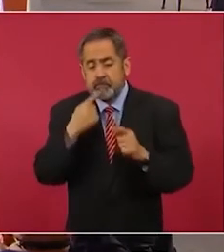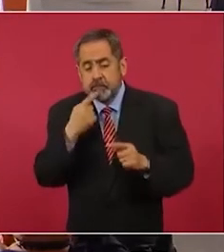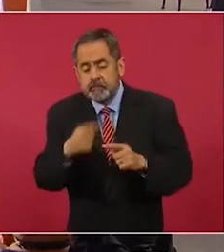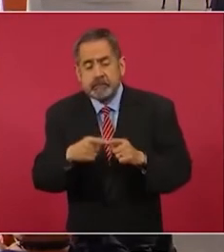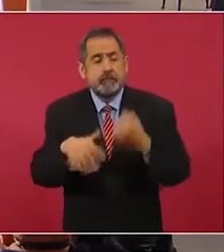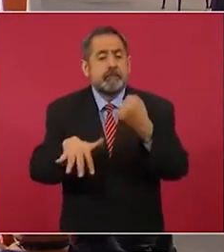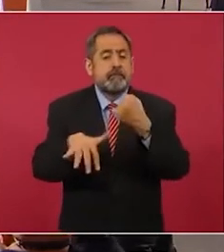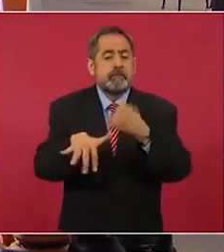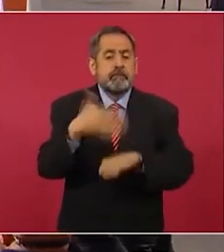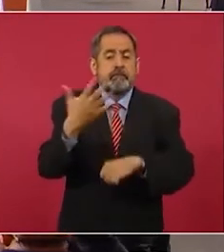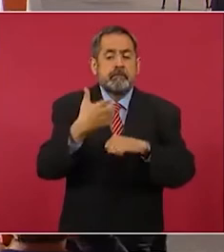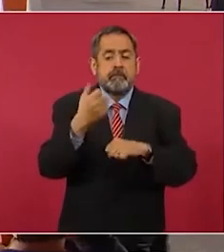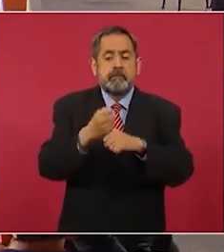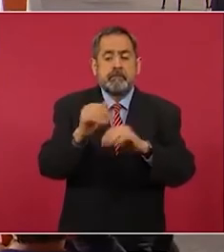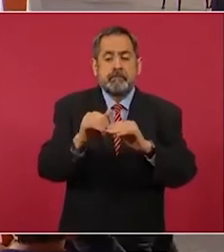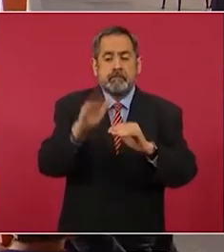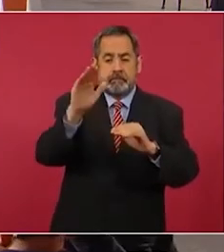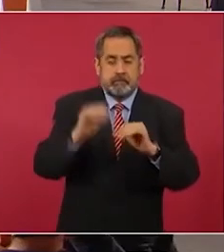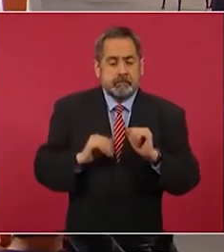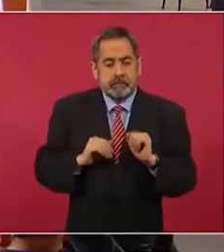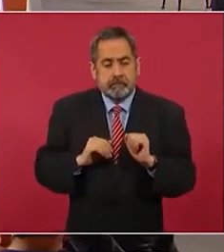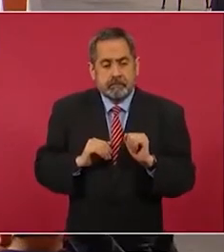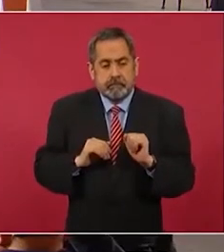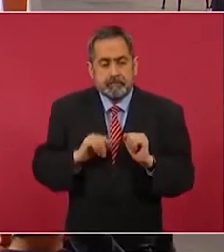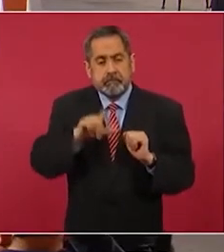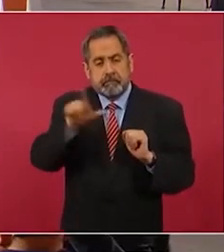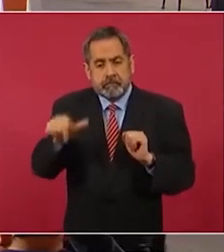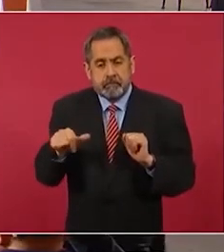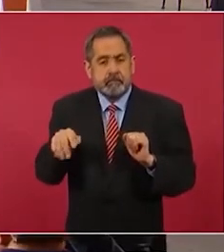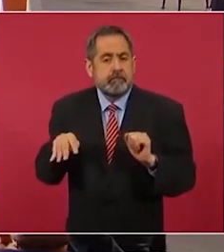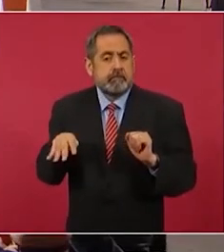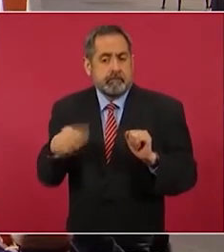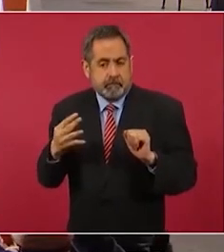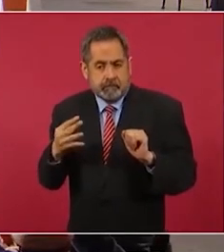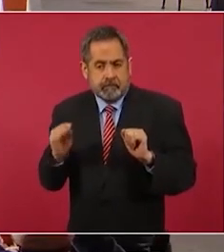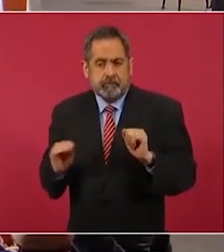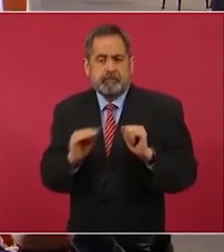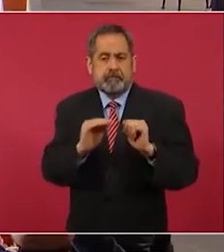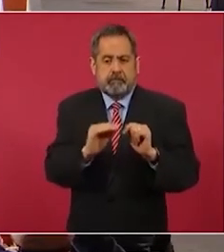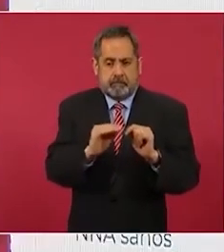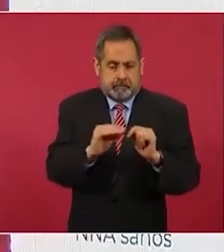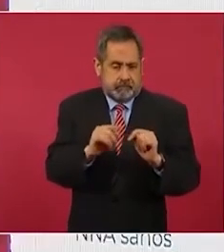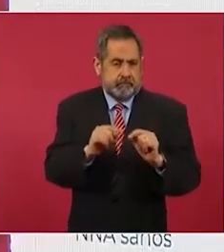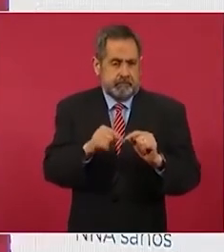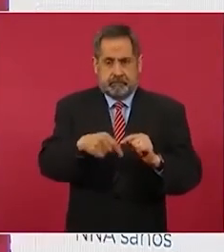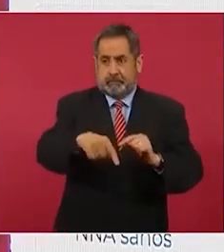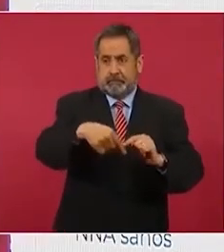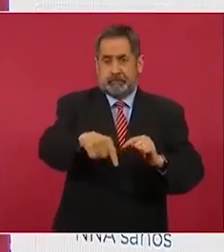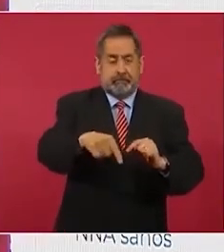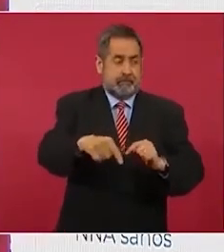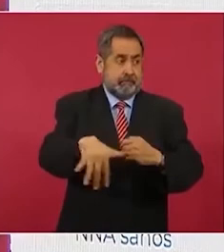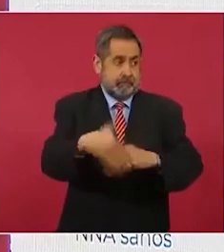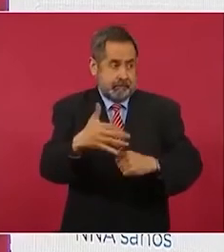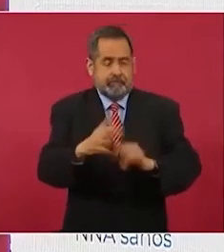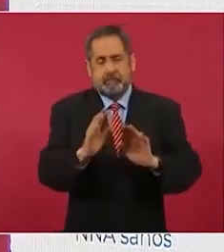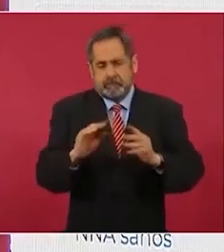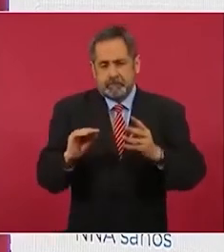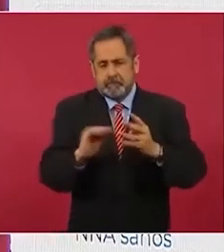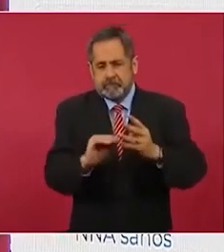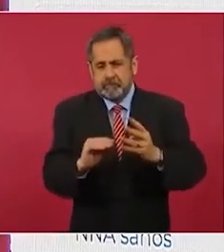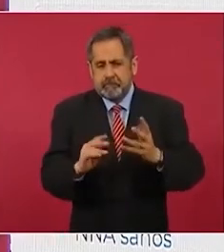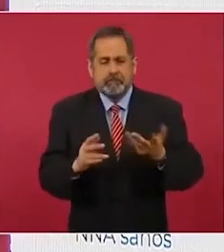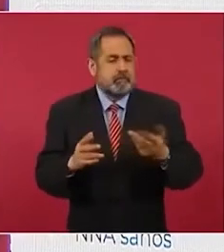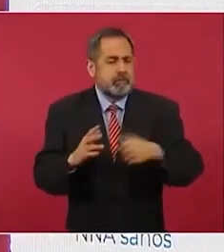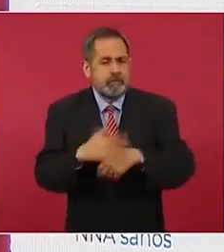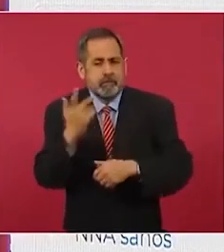adelante posteriormente incorporamos a los de 14 que cumplen 15 durante 2022 ¿por qué razón